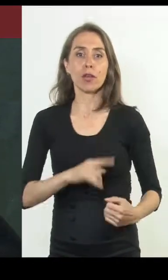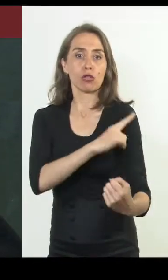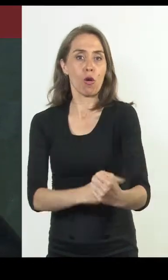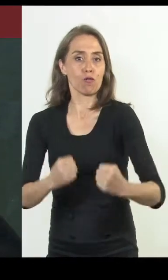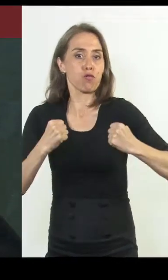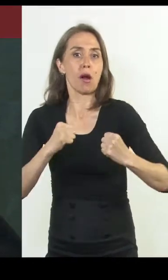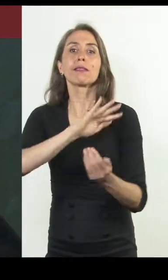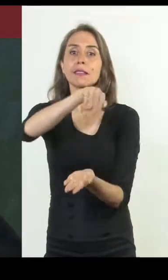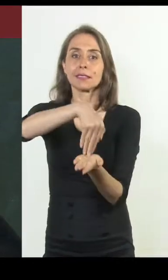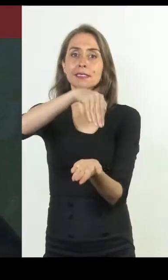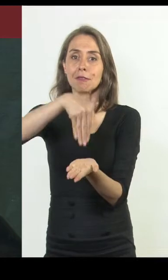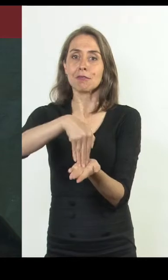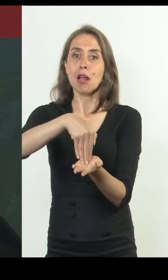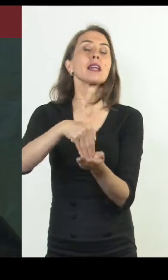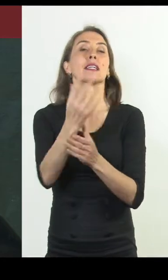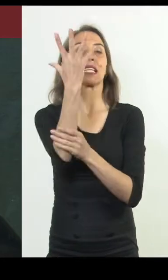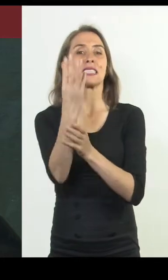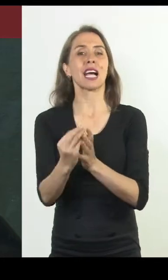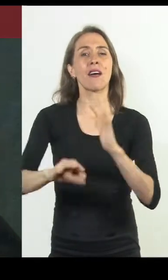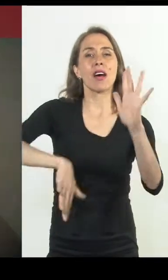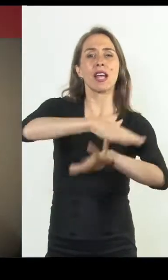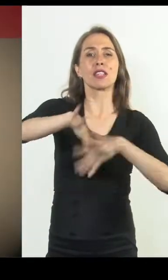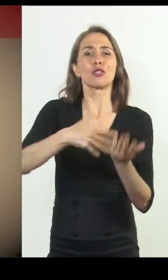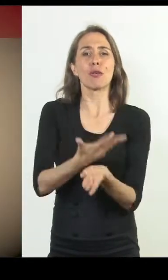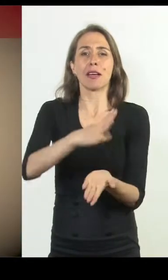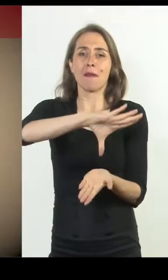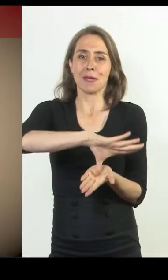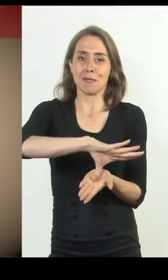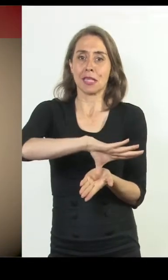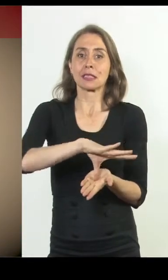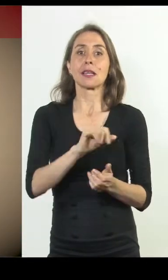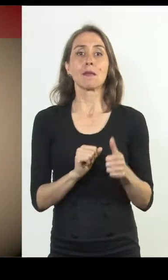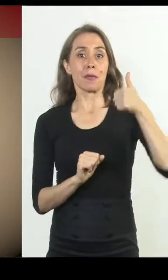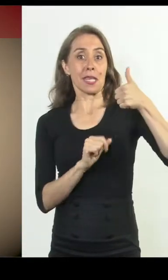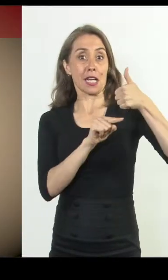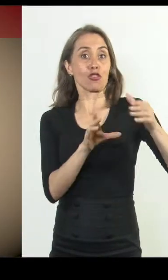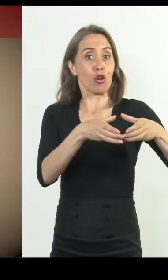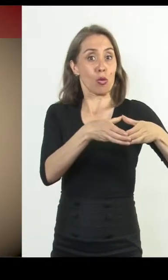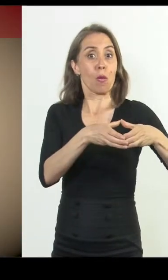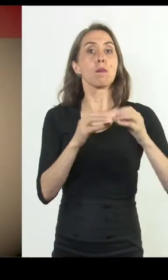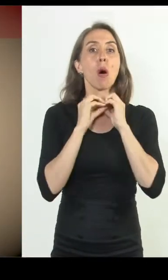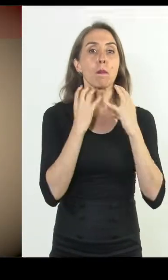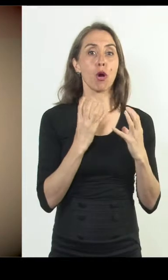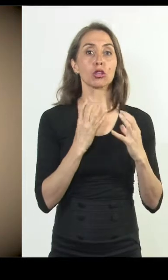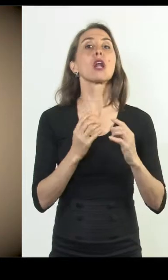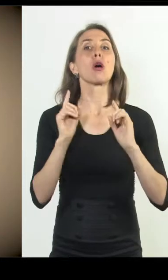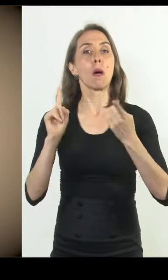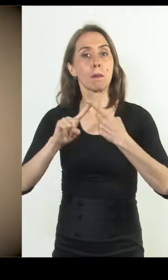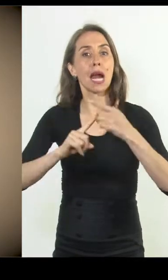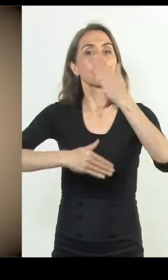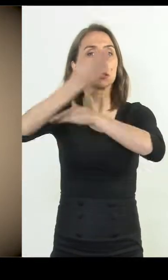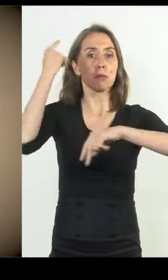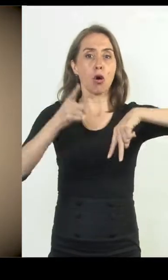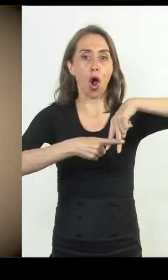centralizado y capaz de terminar con el caos reinante. Dirigidos por Diego Portales, estuvieron en las contiendas cívicas de tiempos de la